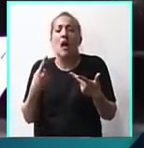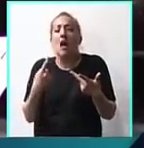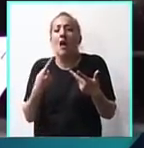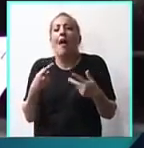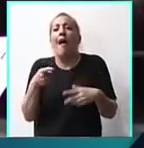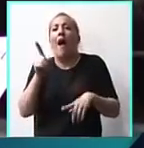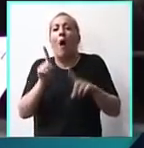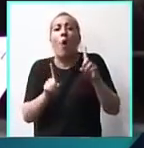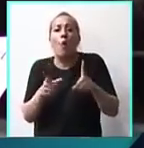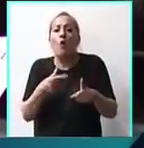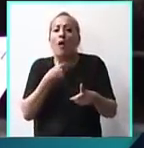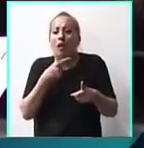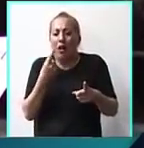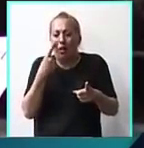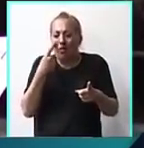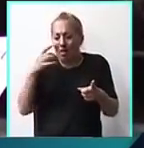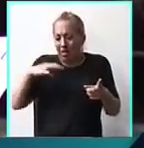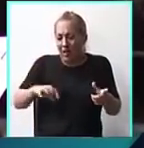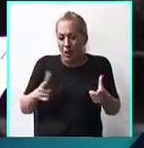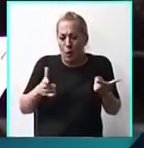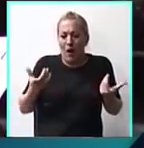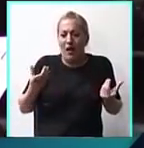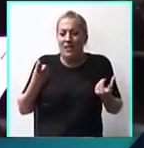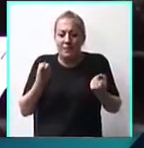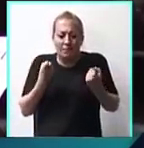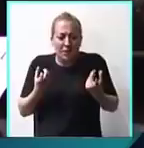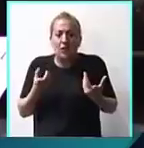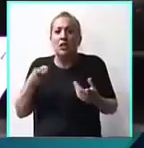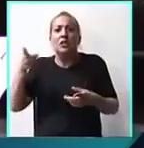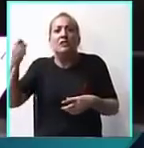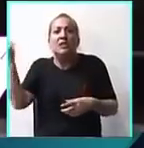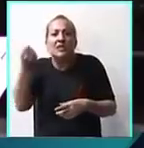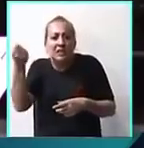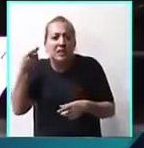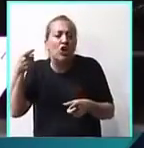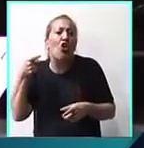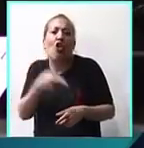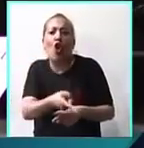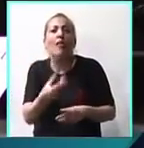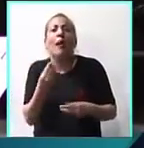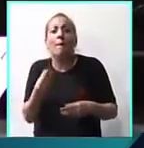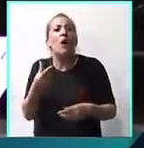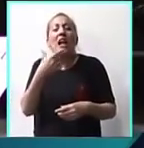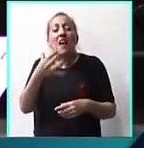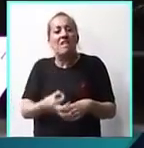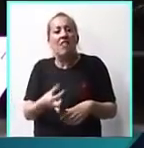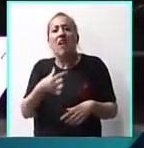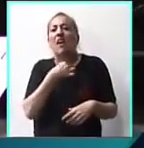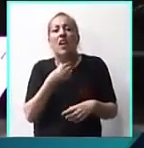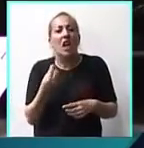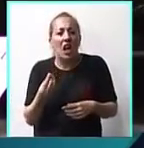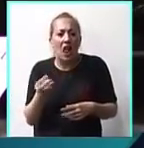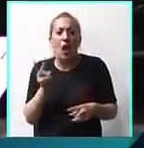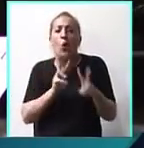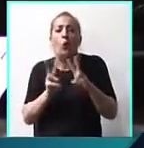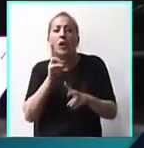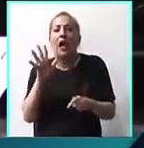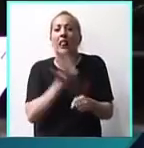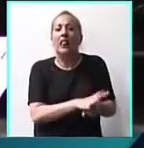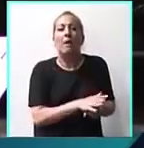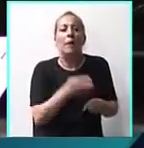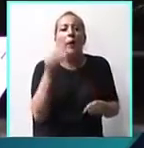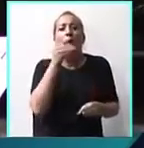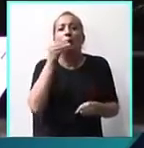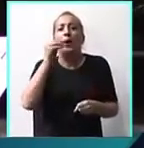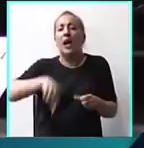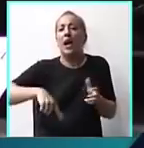intentan ganarse la vida como pueden, y que ustedes persiguen, porque en realidad lo que están tratando de hacer es ocultar que en la ciudad